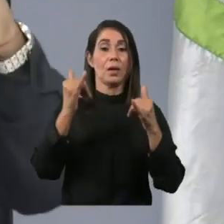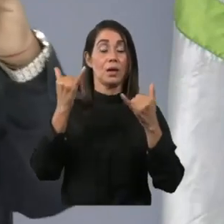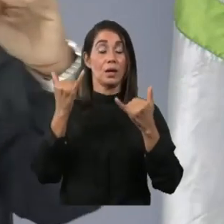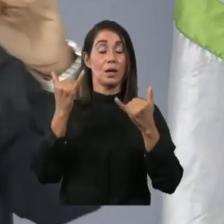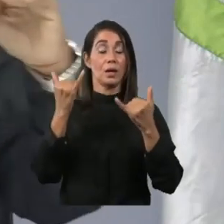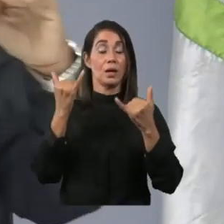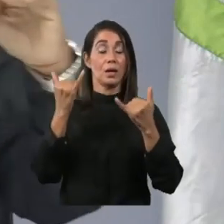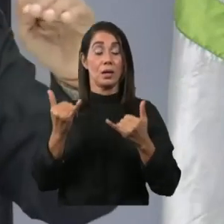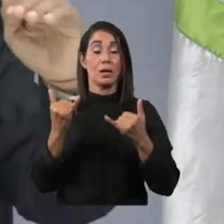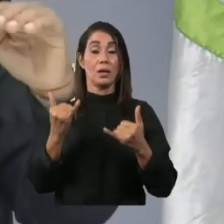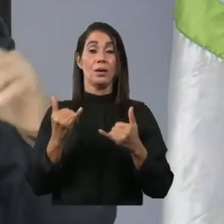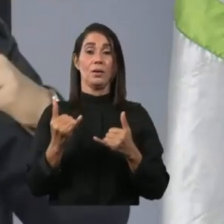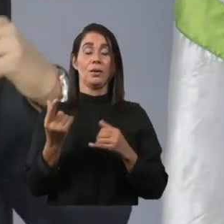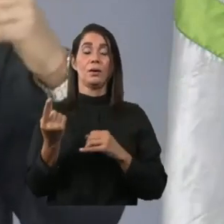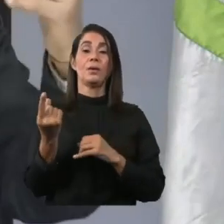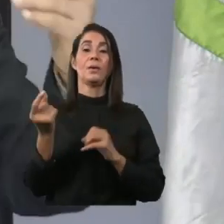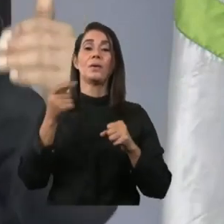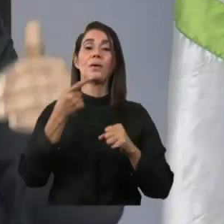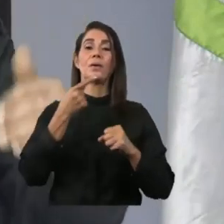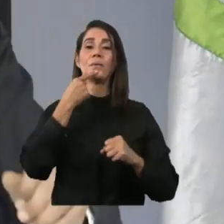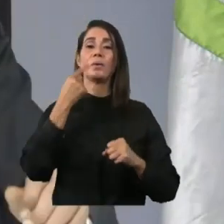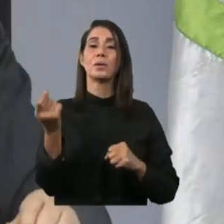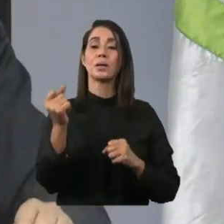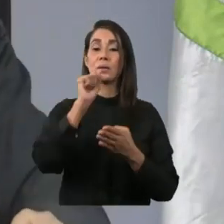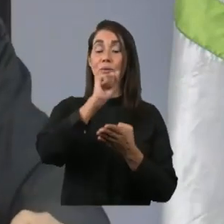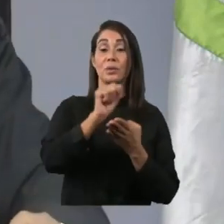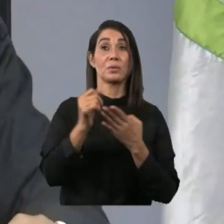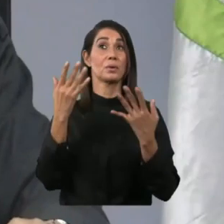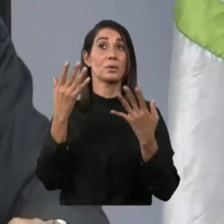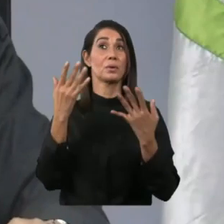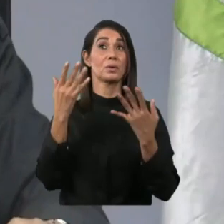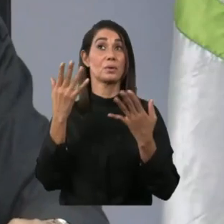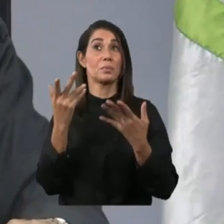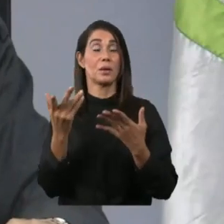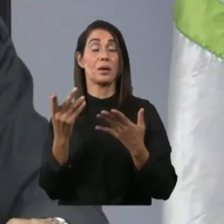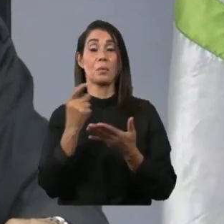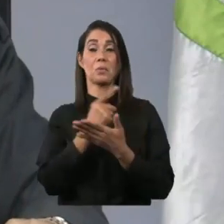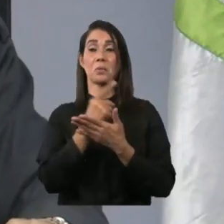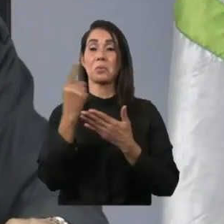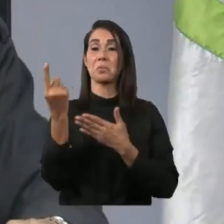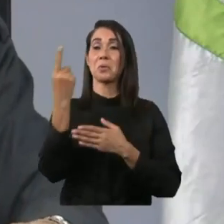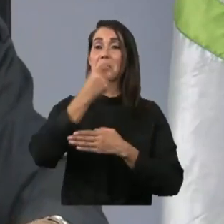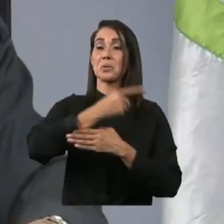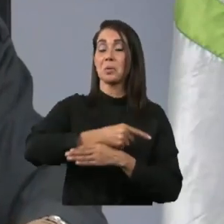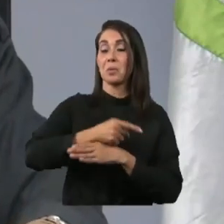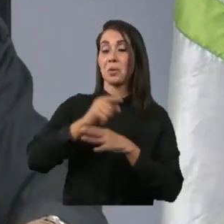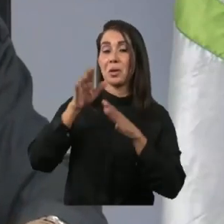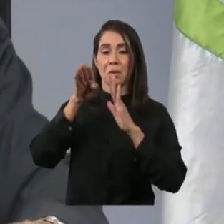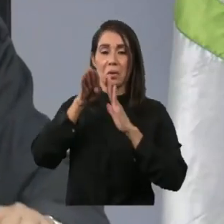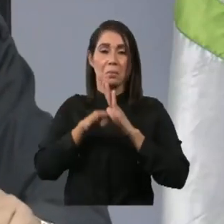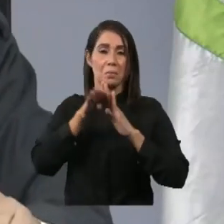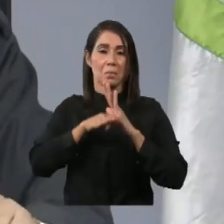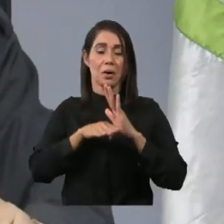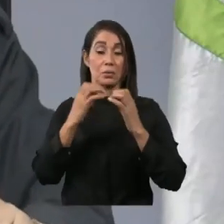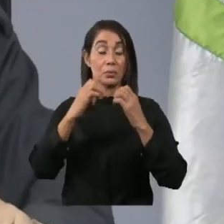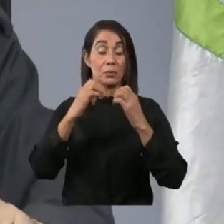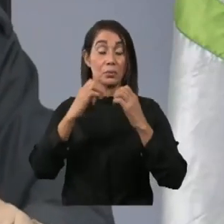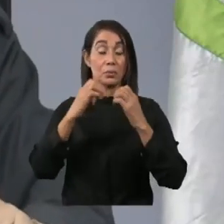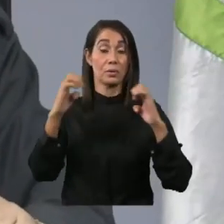podemos decir que tenemos una situación que esperamos que cambie en los próximos días con las intervenciones que se van haciendo.